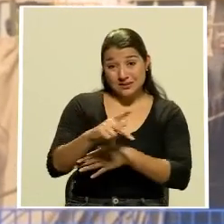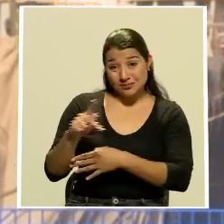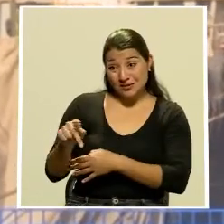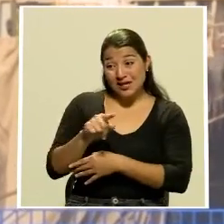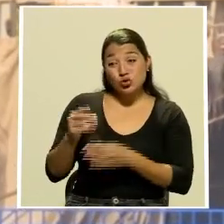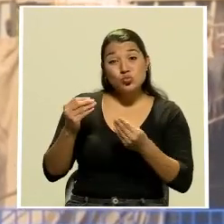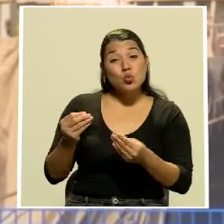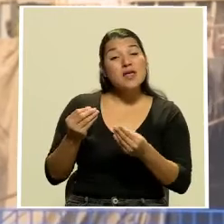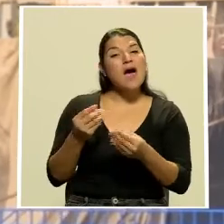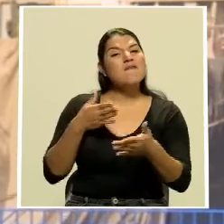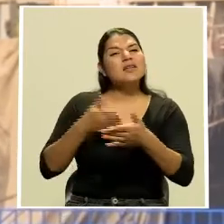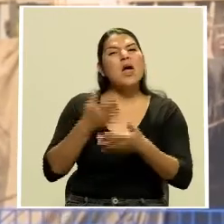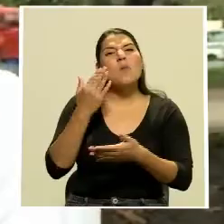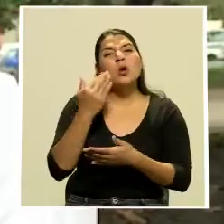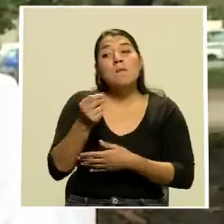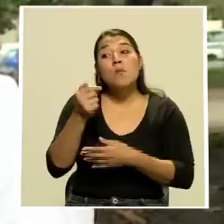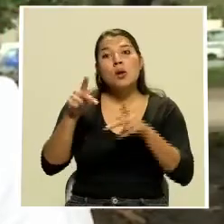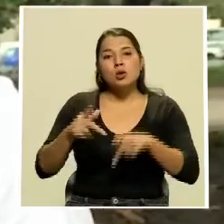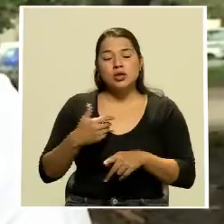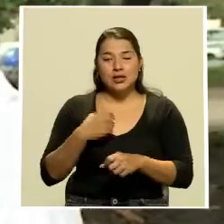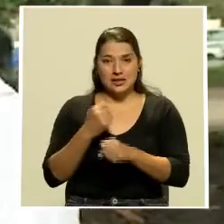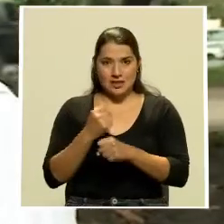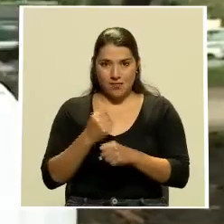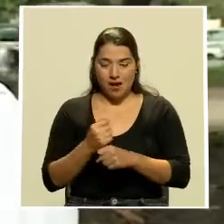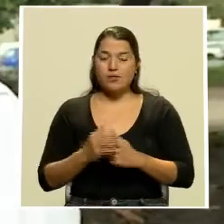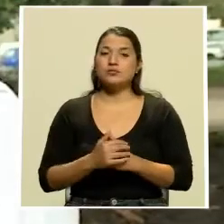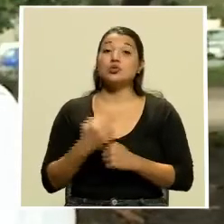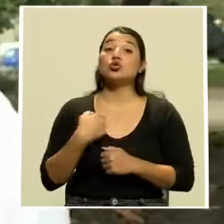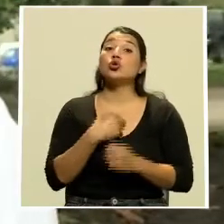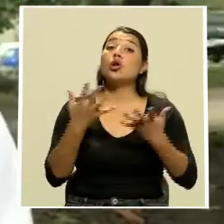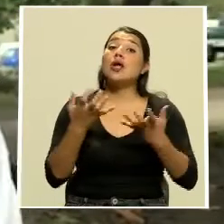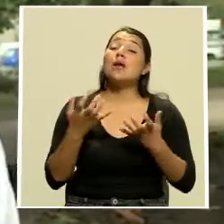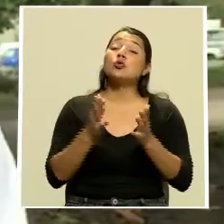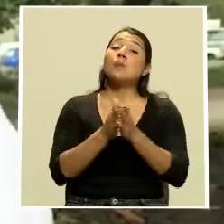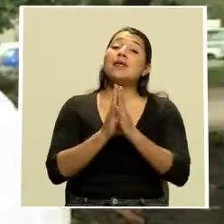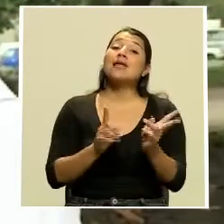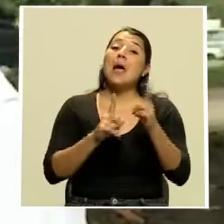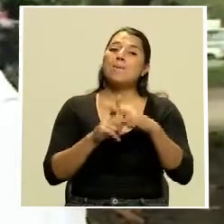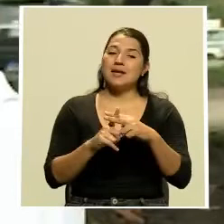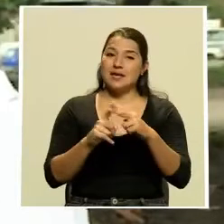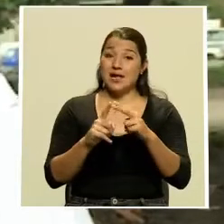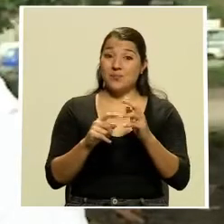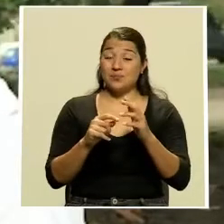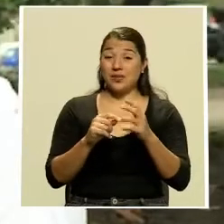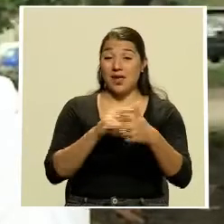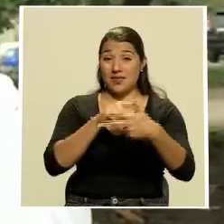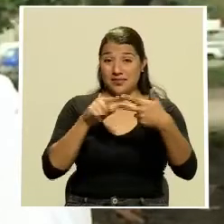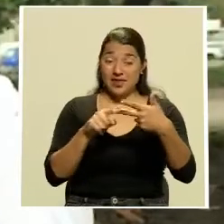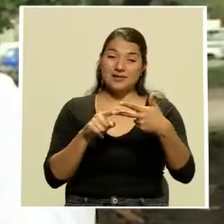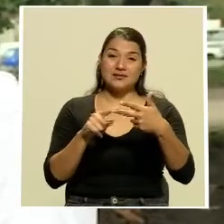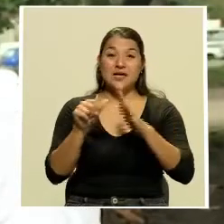Lo que estamos pretendiendo modificar son tres artículos de la ley. Uno que tiene que ver con el régimen de tránsito nacional, que no se elimina.